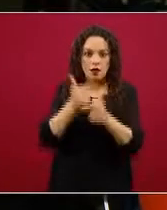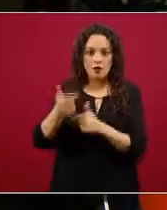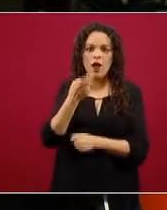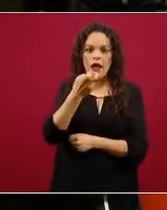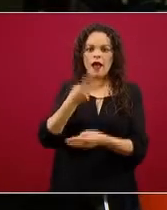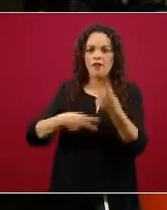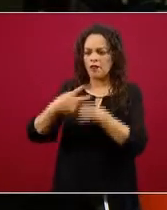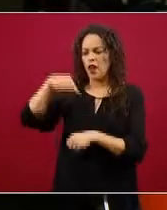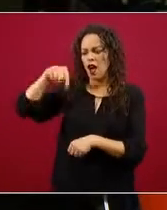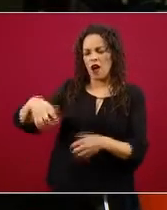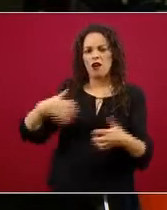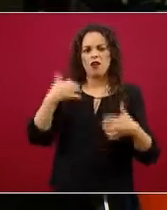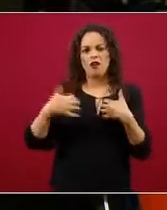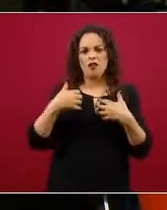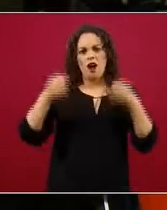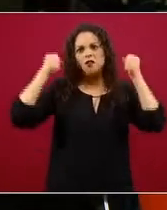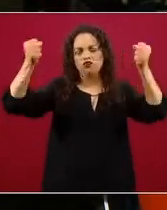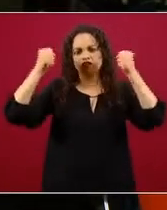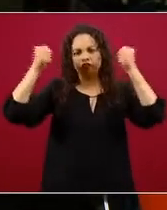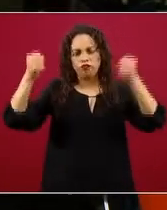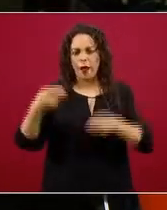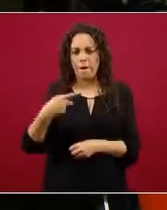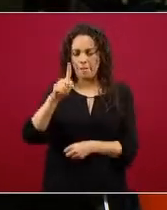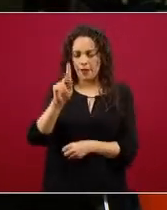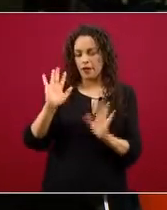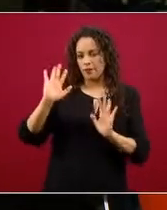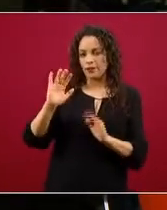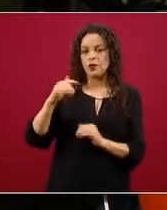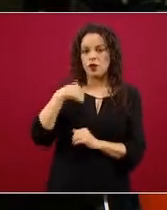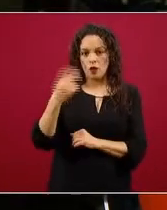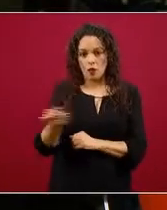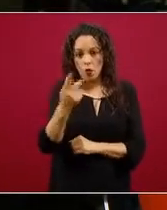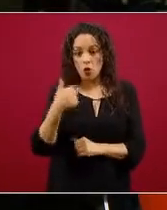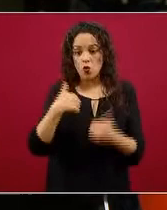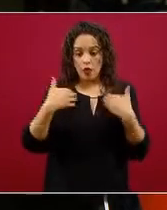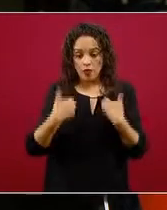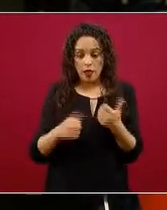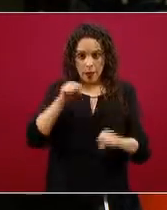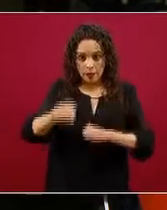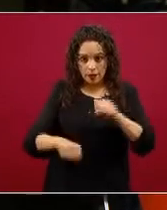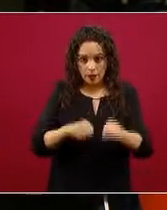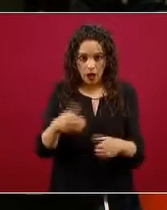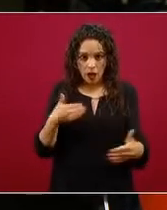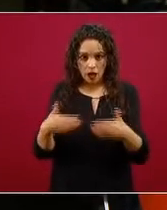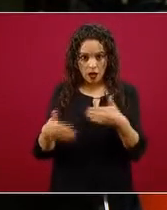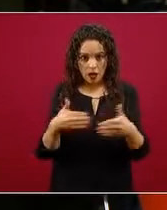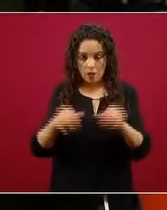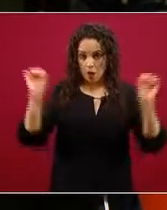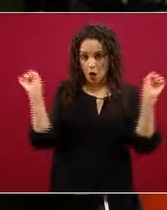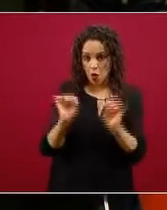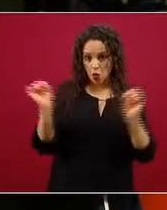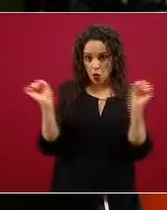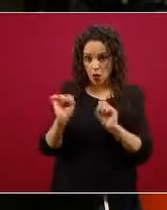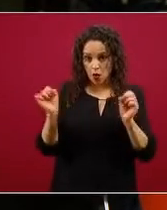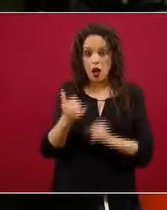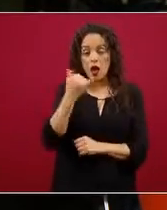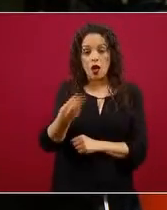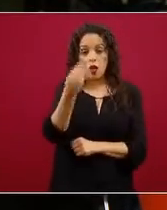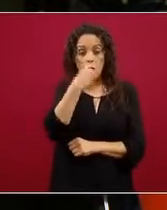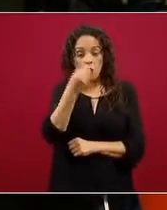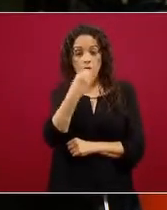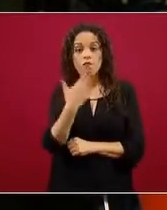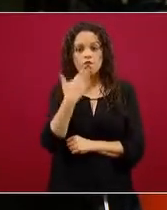cuestión es que yo entiendo que correr, andar en bicicleta, caminar, es parte de la solución, así como alimentarse bien,